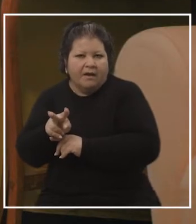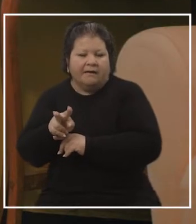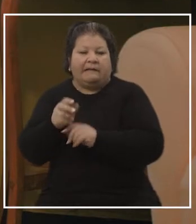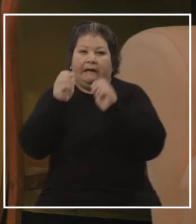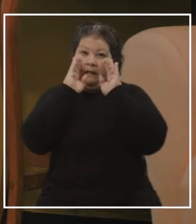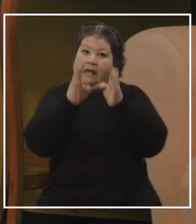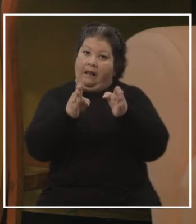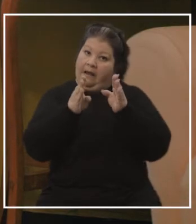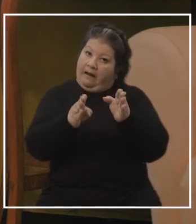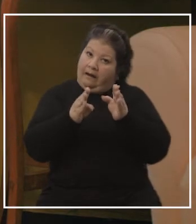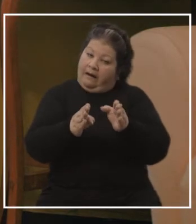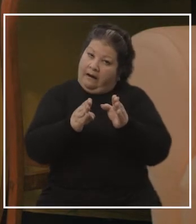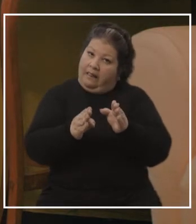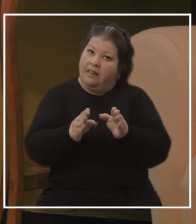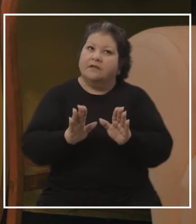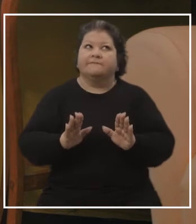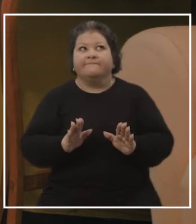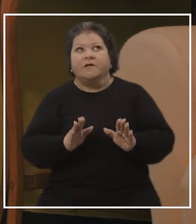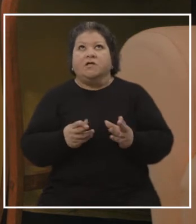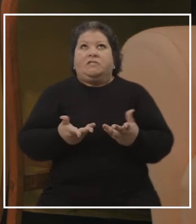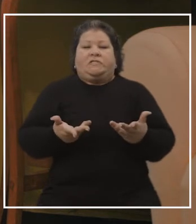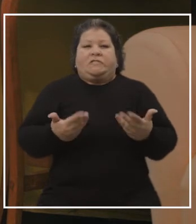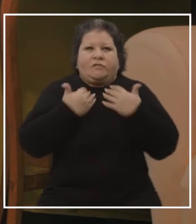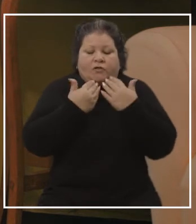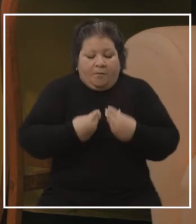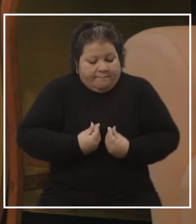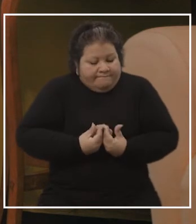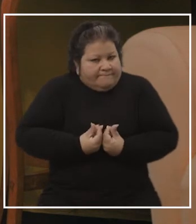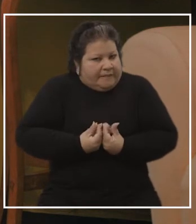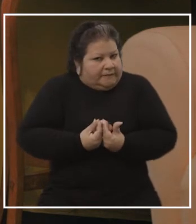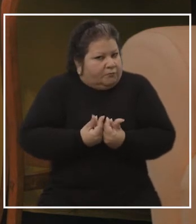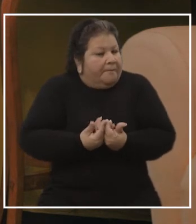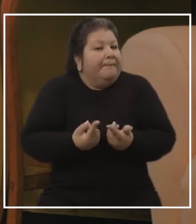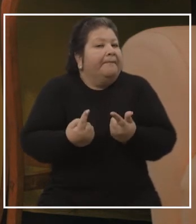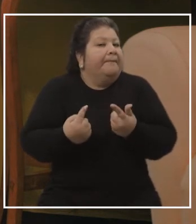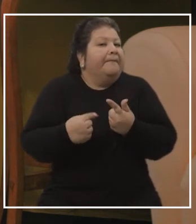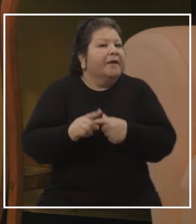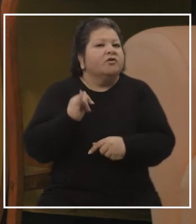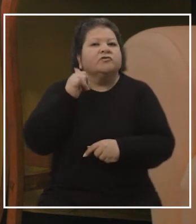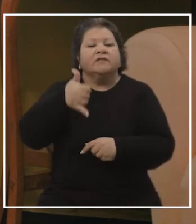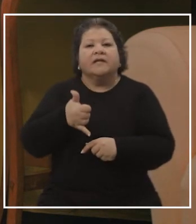alerta y tener, no sexto sentido, pero una cosa de